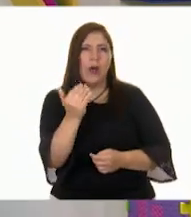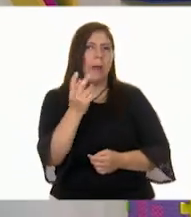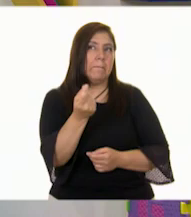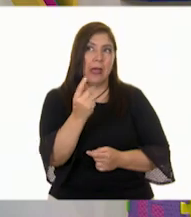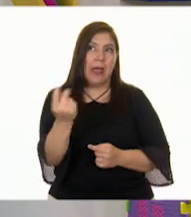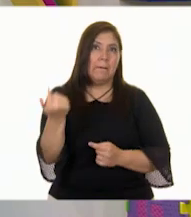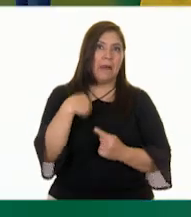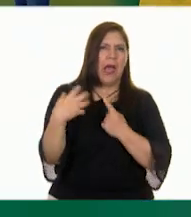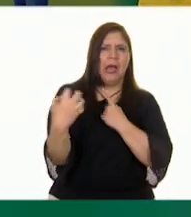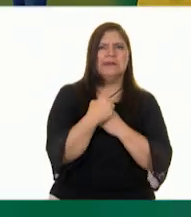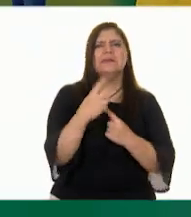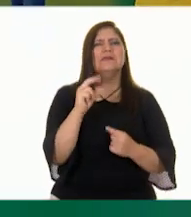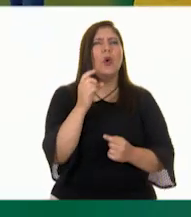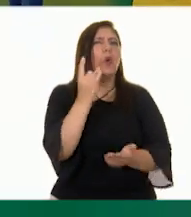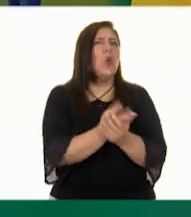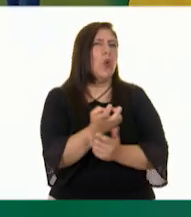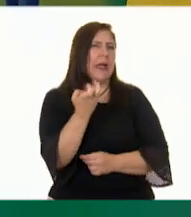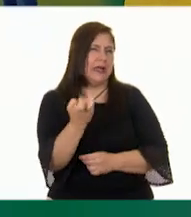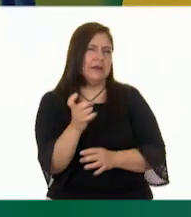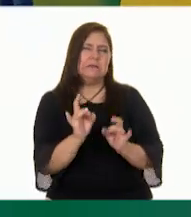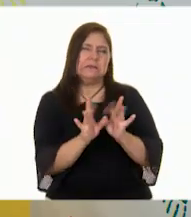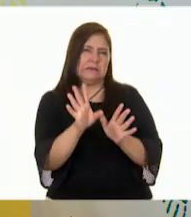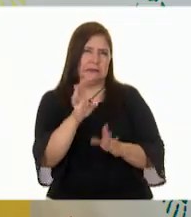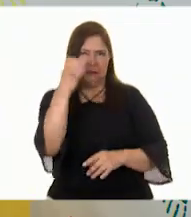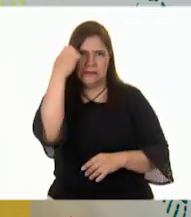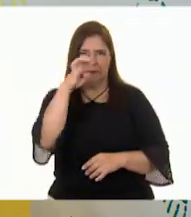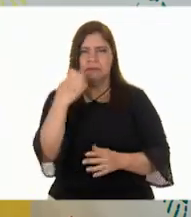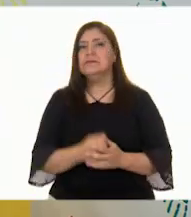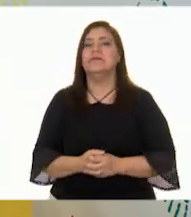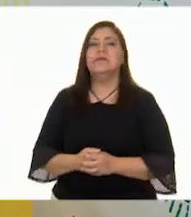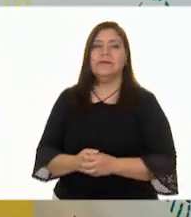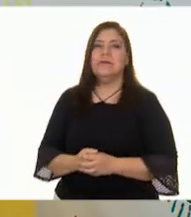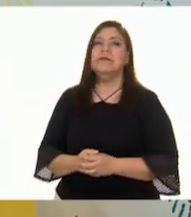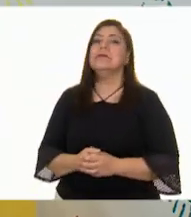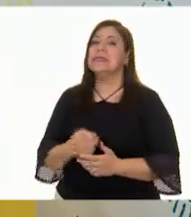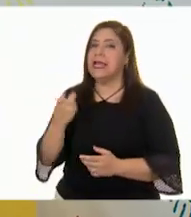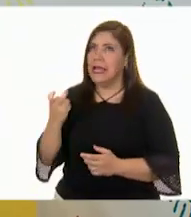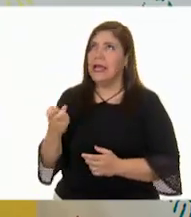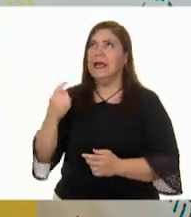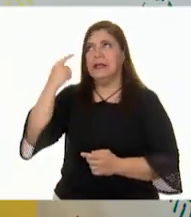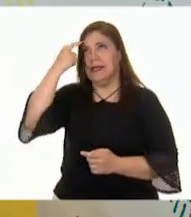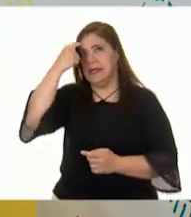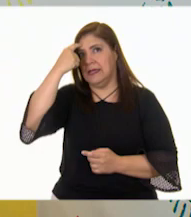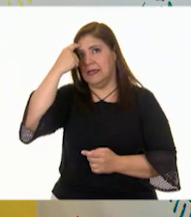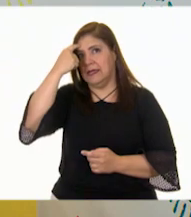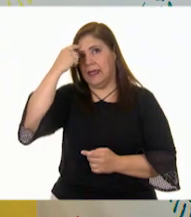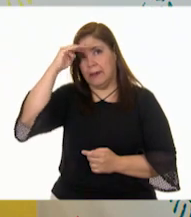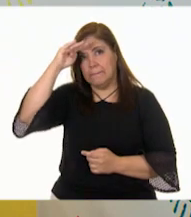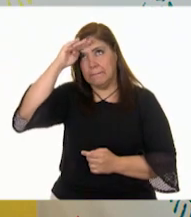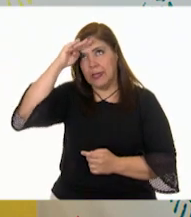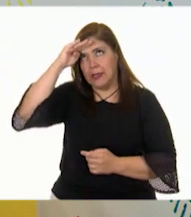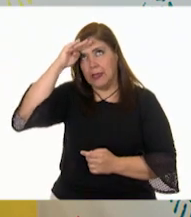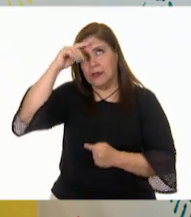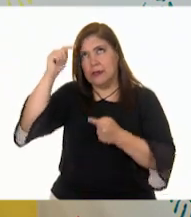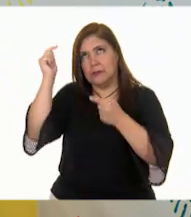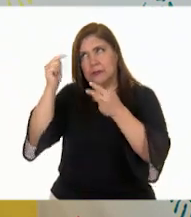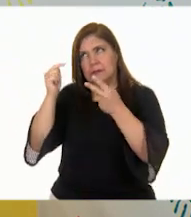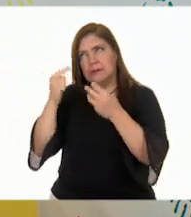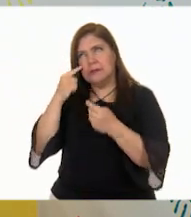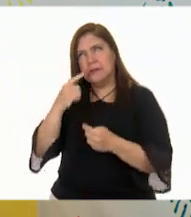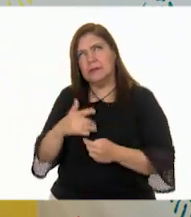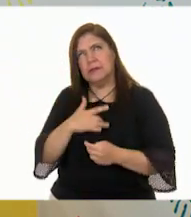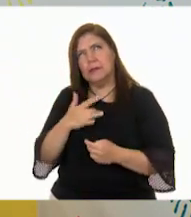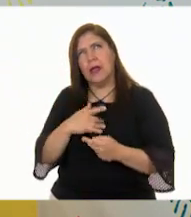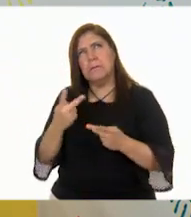perros. Creo que nada más fue este. Efectivamente, utilizaste tus pensamientos para valorar la situación y